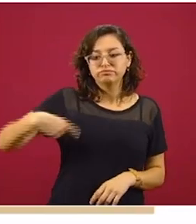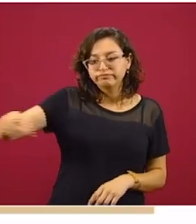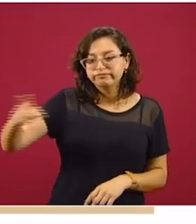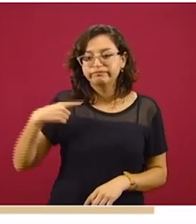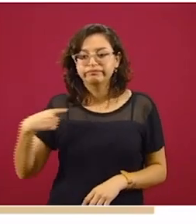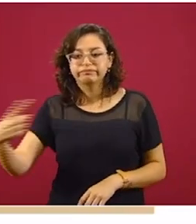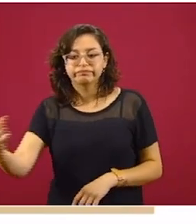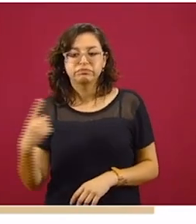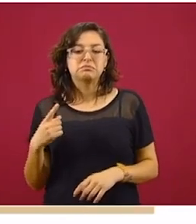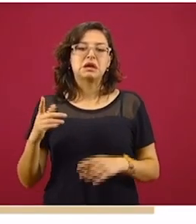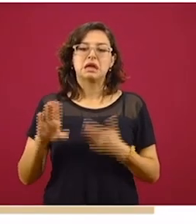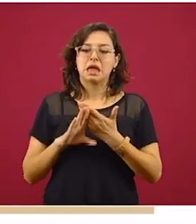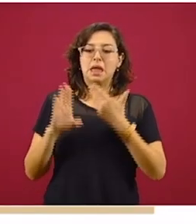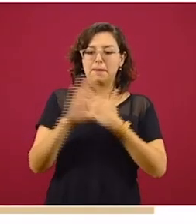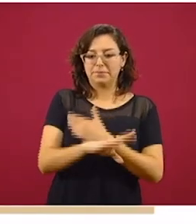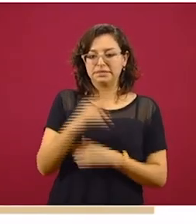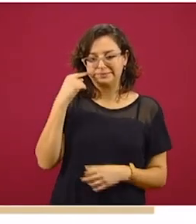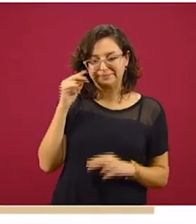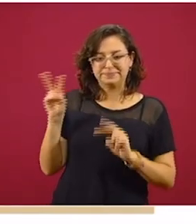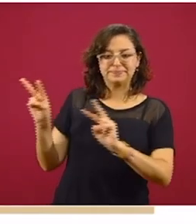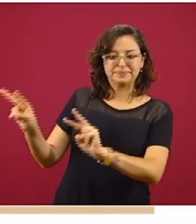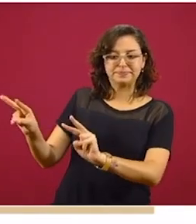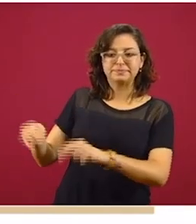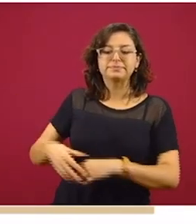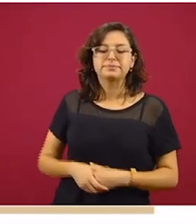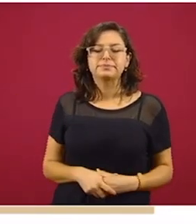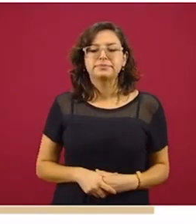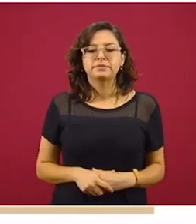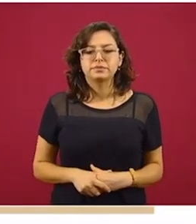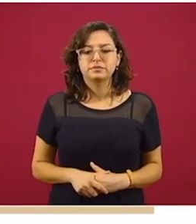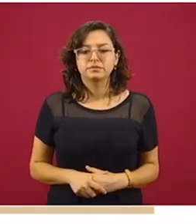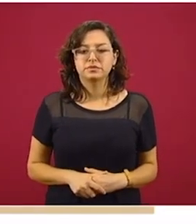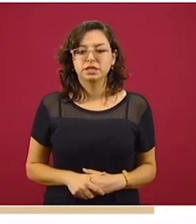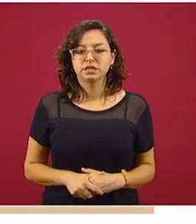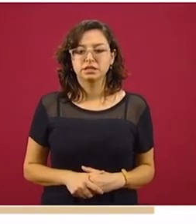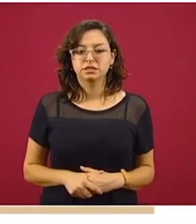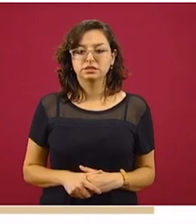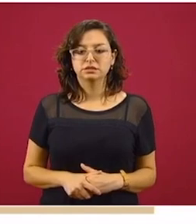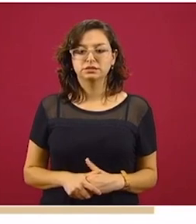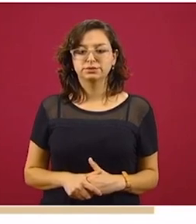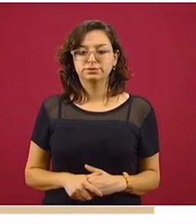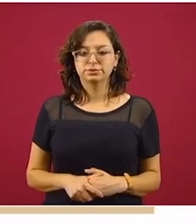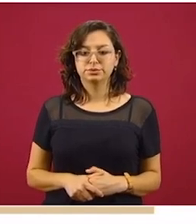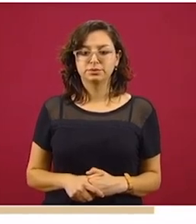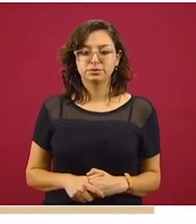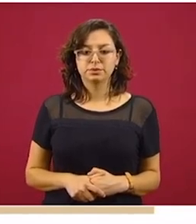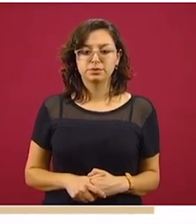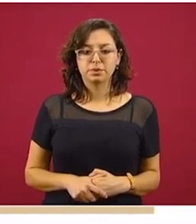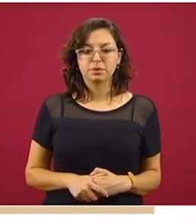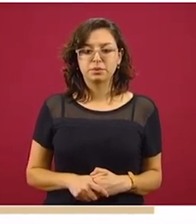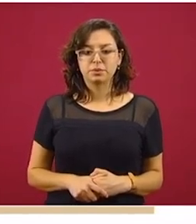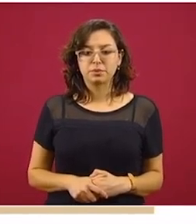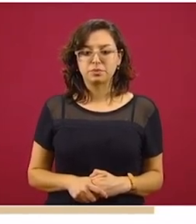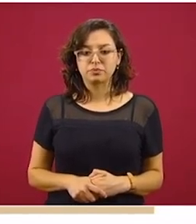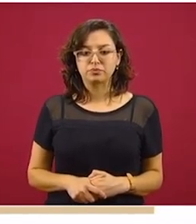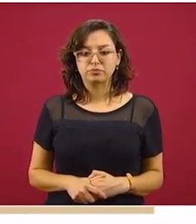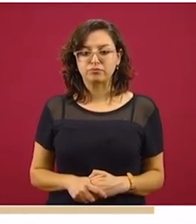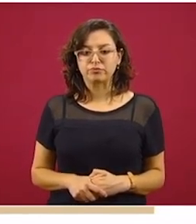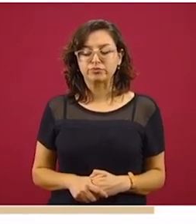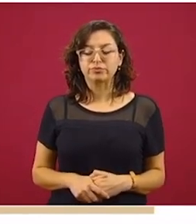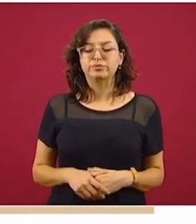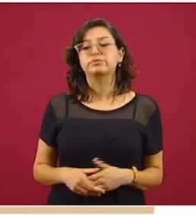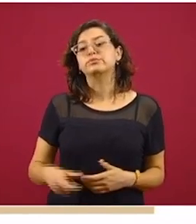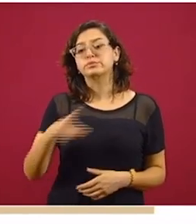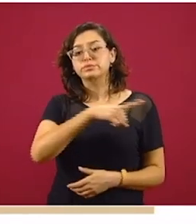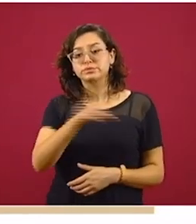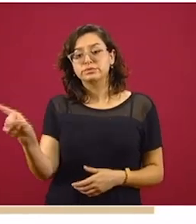Uno de los puntos que nosotros pusimos al inicio de esta pandemia como una opción para todo lo que son incorporaciones